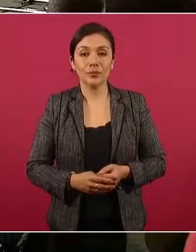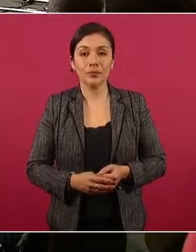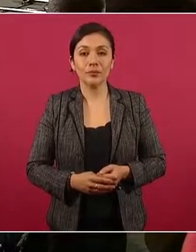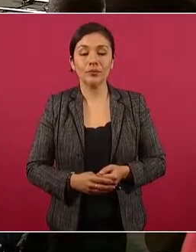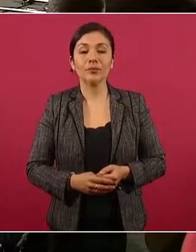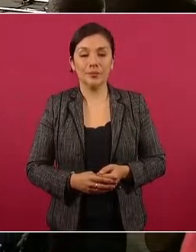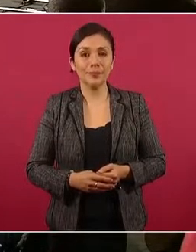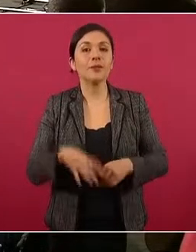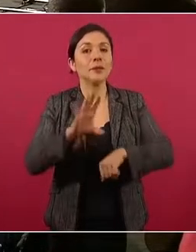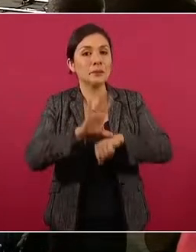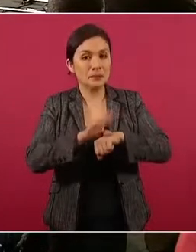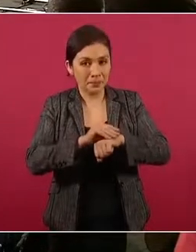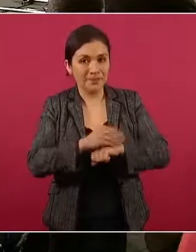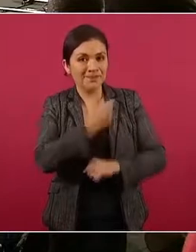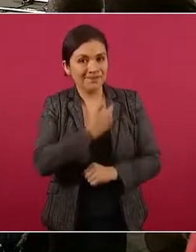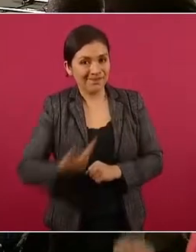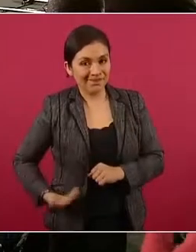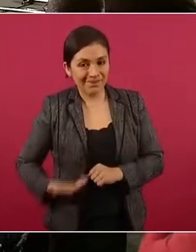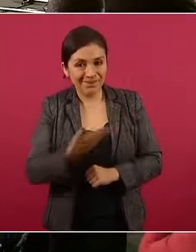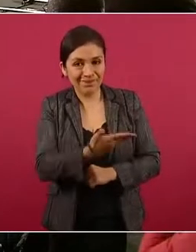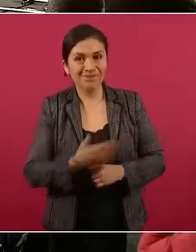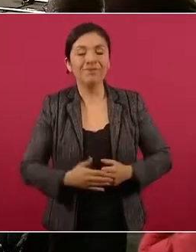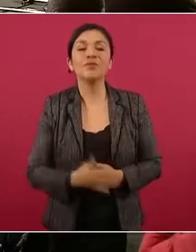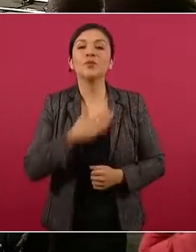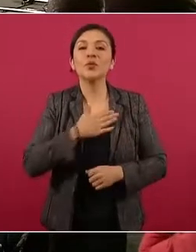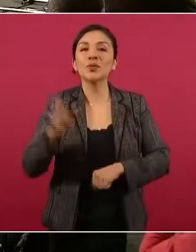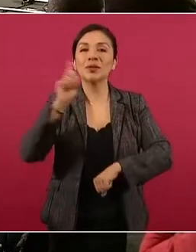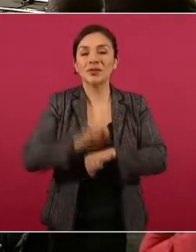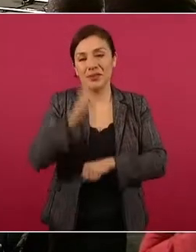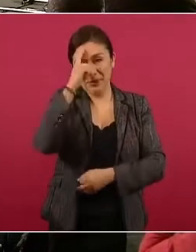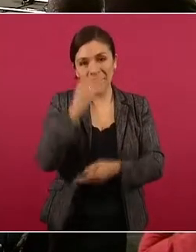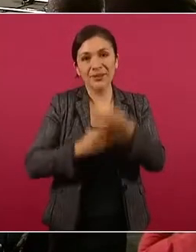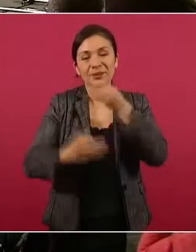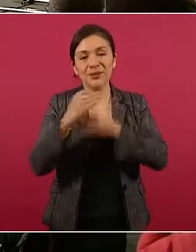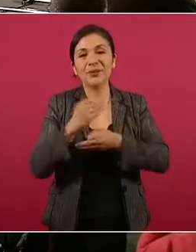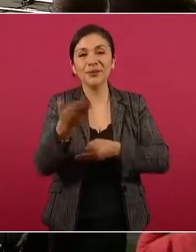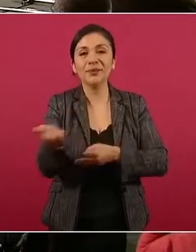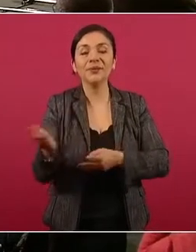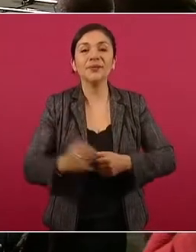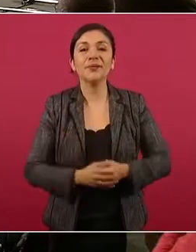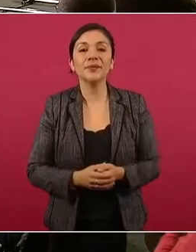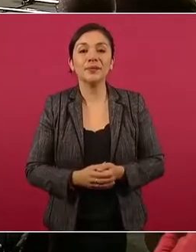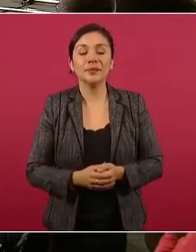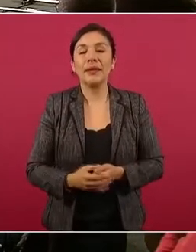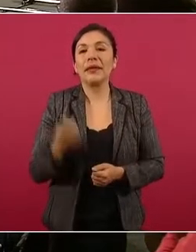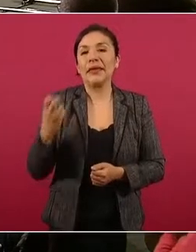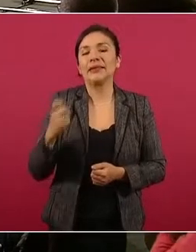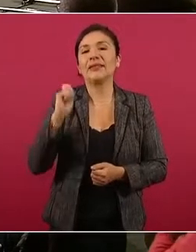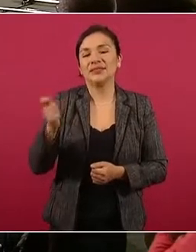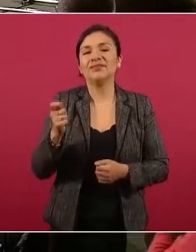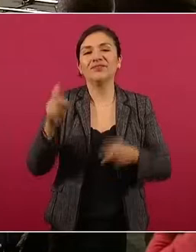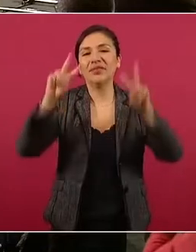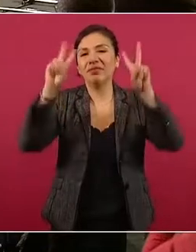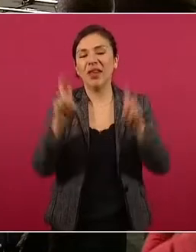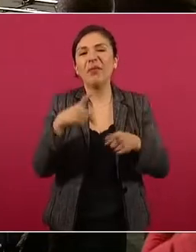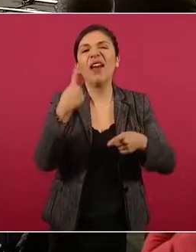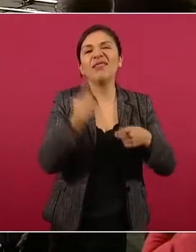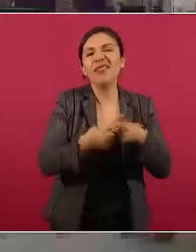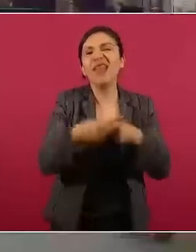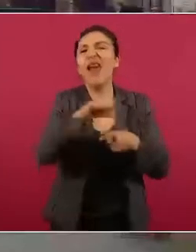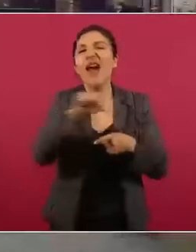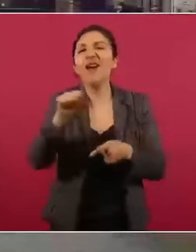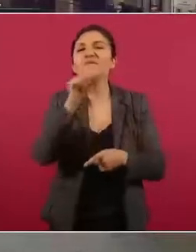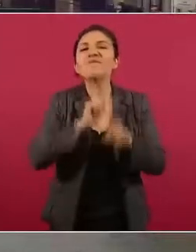Con su permiso, señor presidente, buenos días a todas y a todos. Este es el quién es quién en las mentiras de la semana